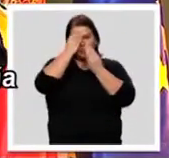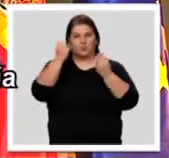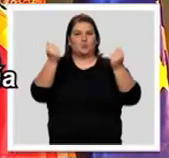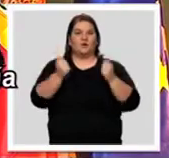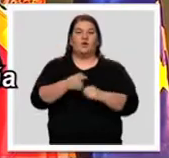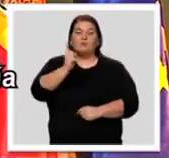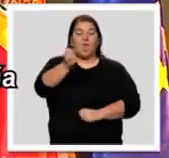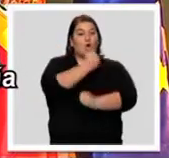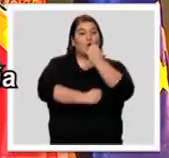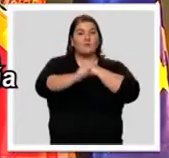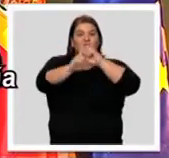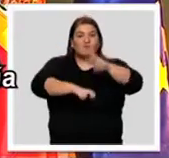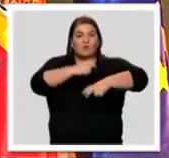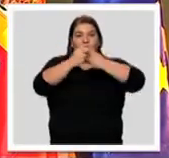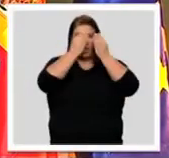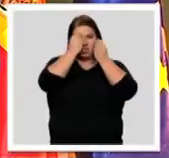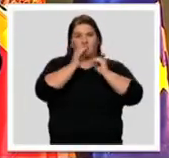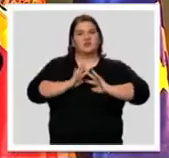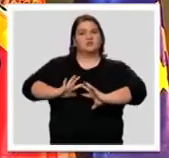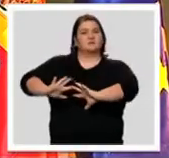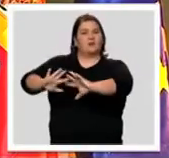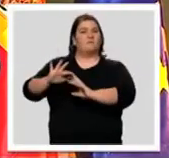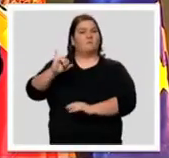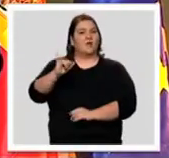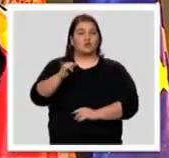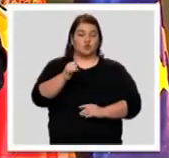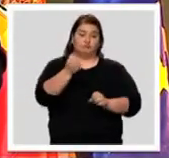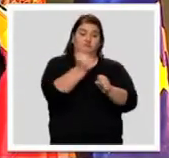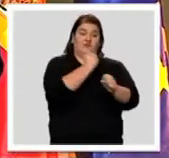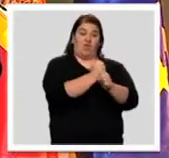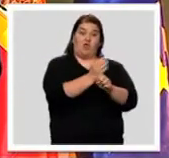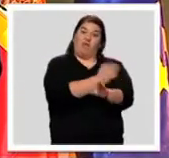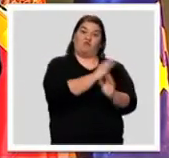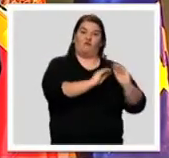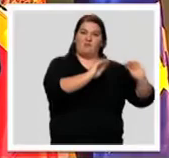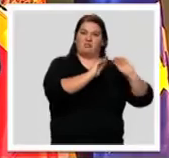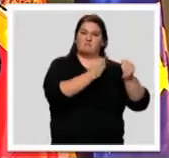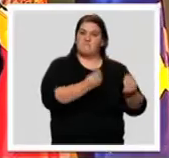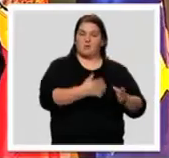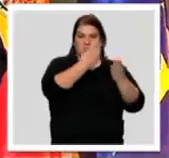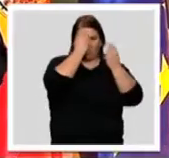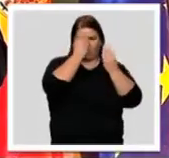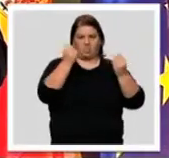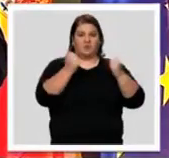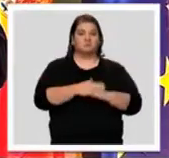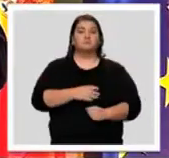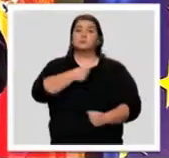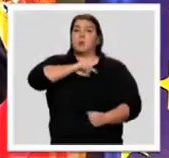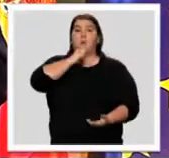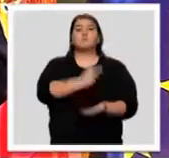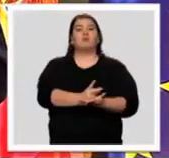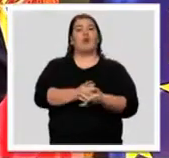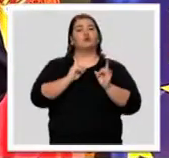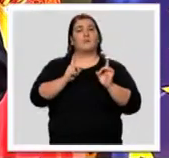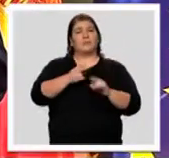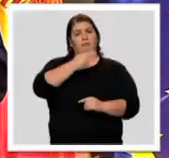olvidamos de reformar nuestra economía y nos olvidamos de formar antes a nuestros trabajadores. Lo apostamos todo a nuestros